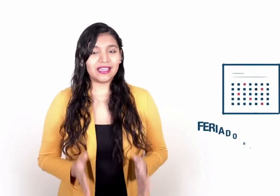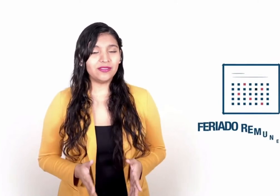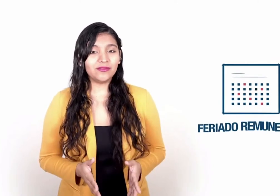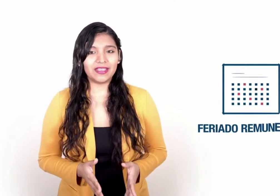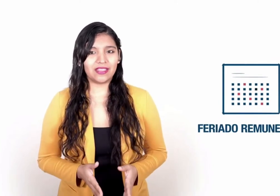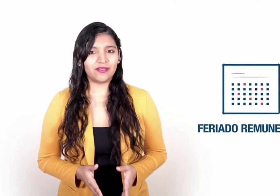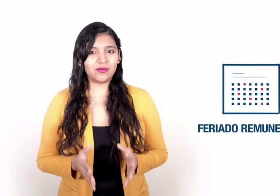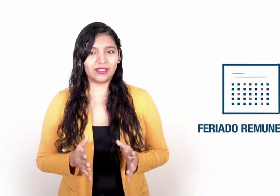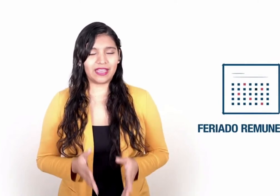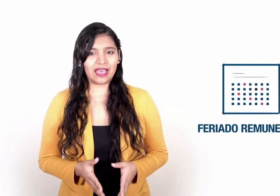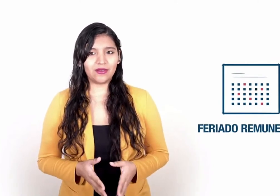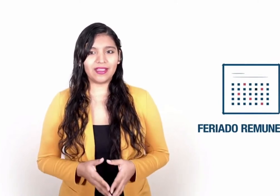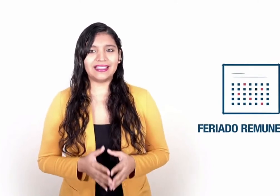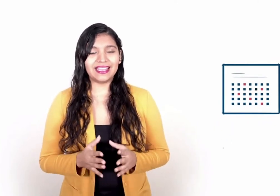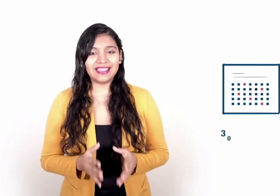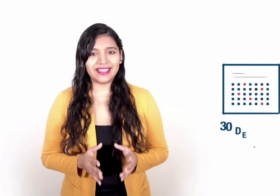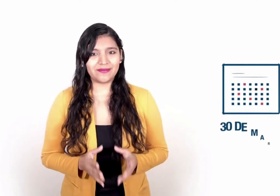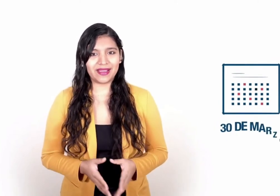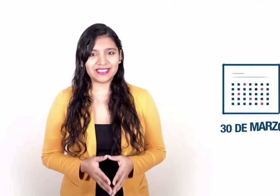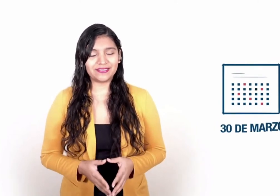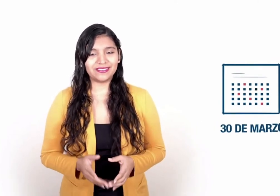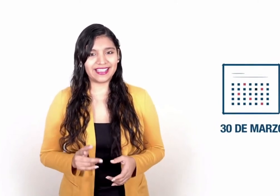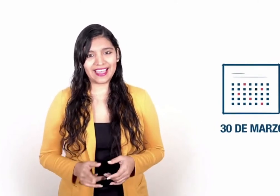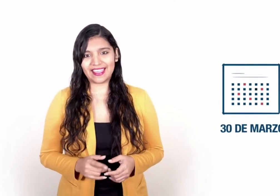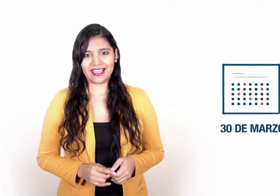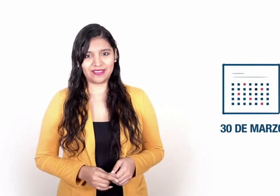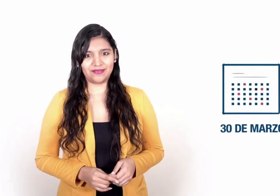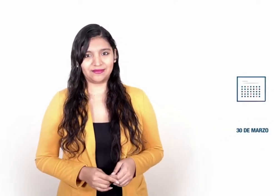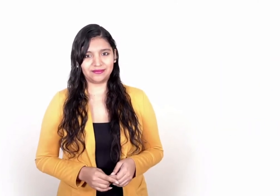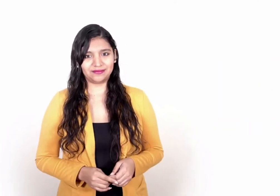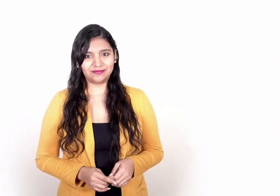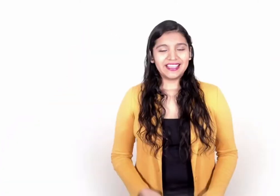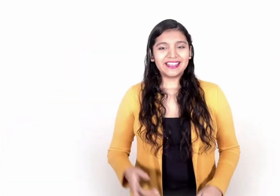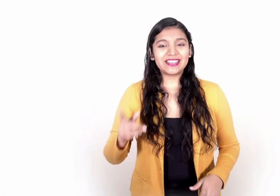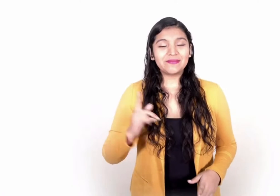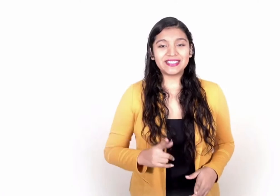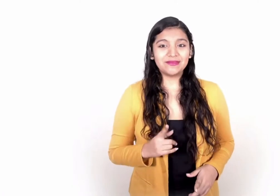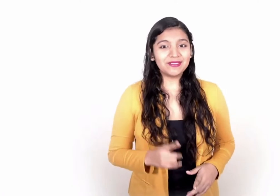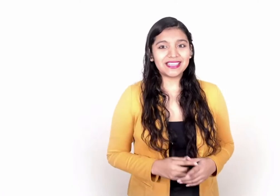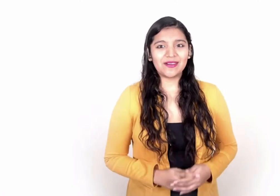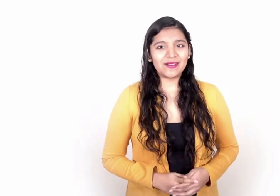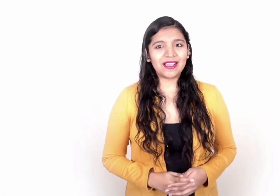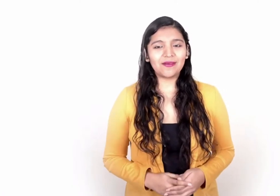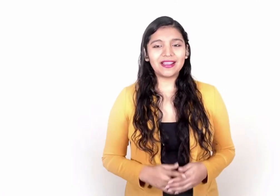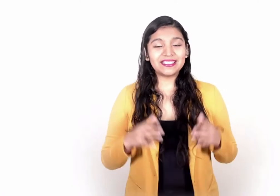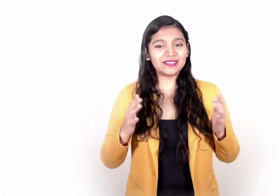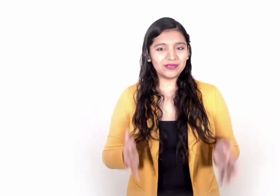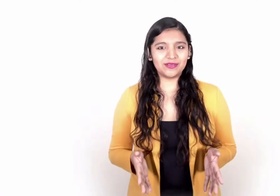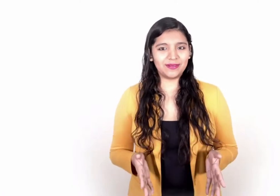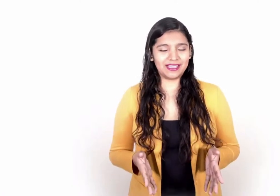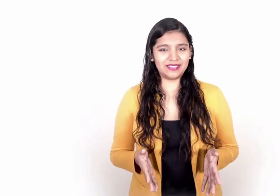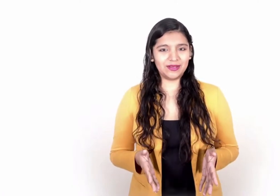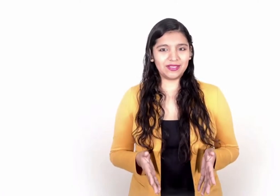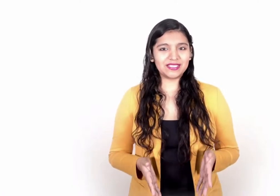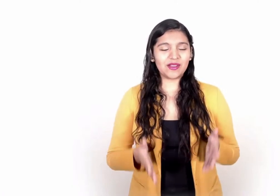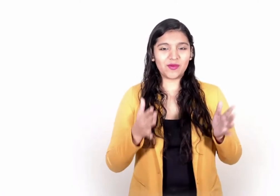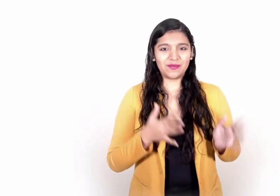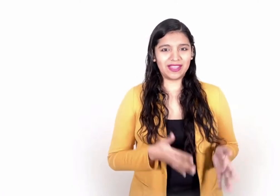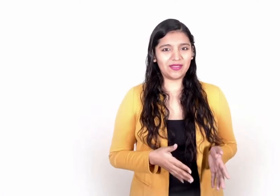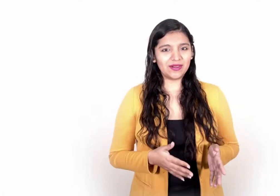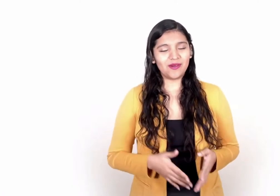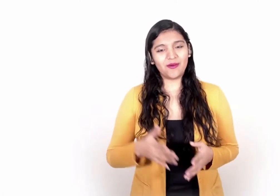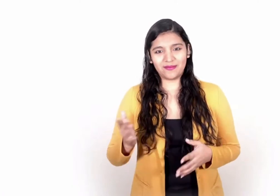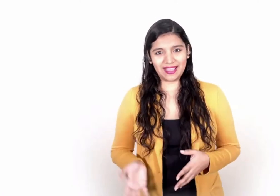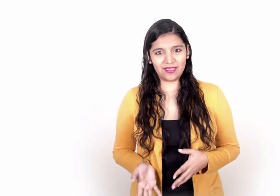gozarán de un feriado remunerado el 30 de marzo de cada año. Repasemos ahora cuáles son tus obligaciones